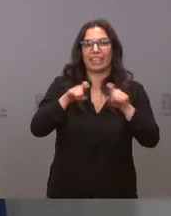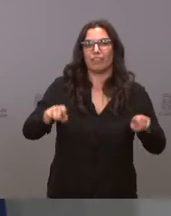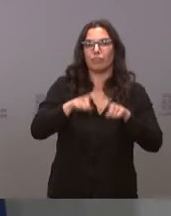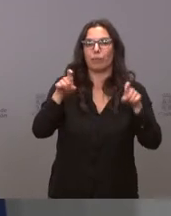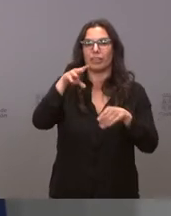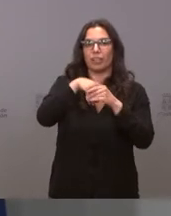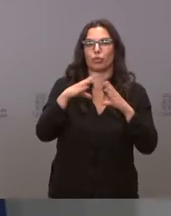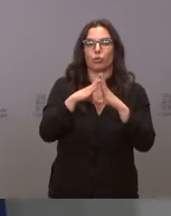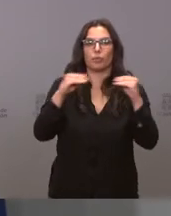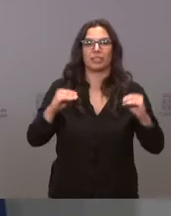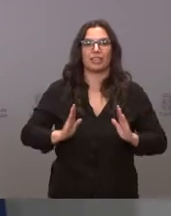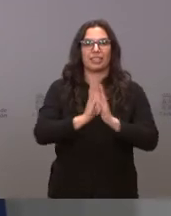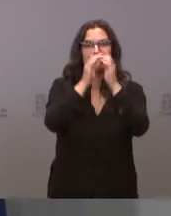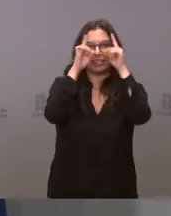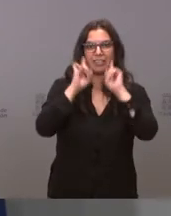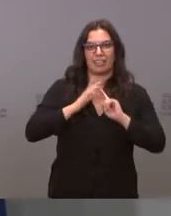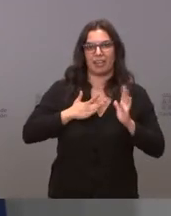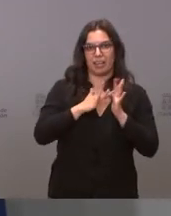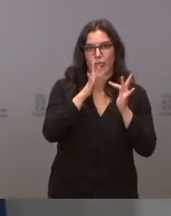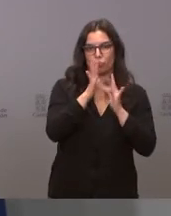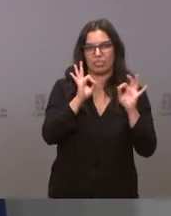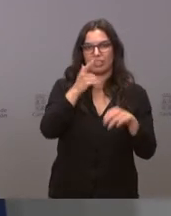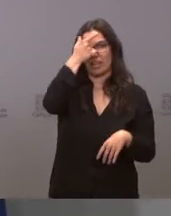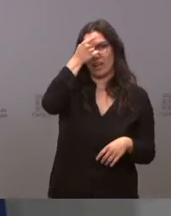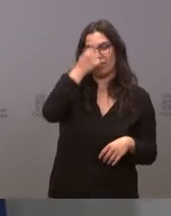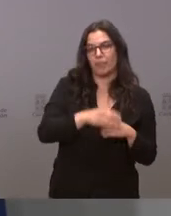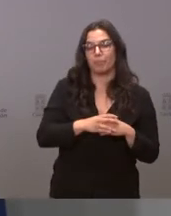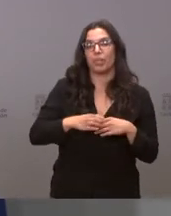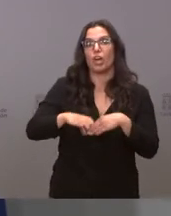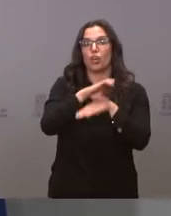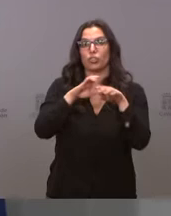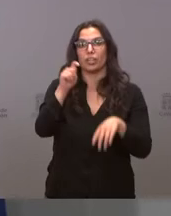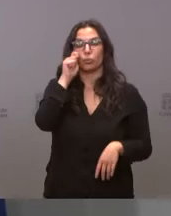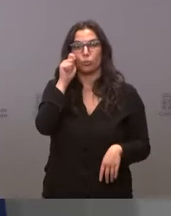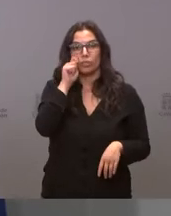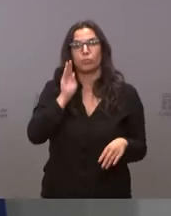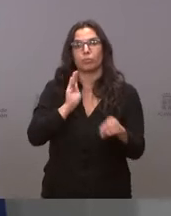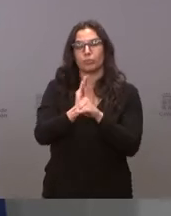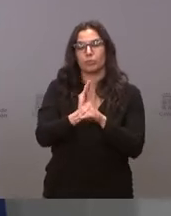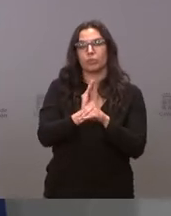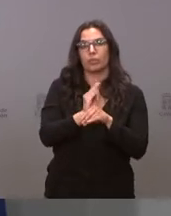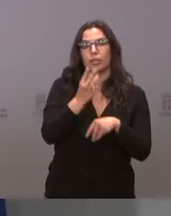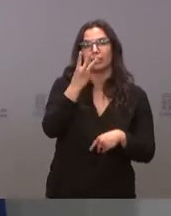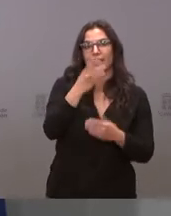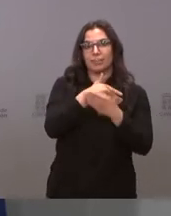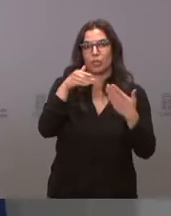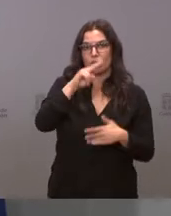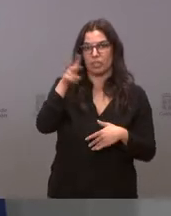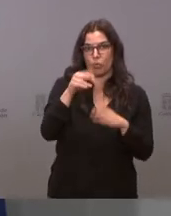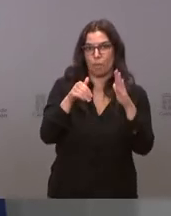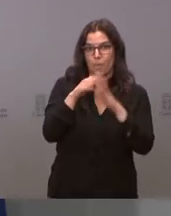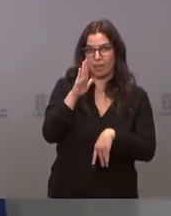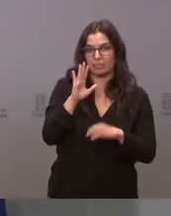Santa Teresa de Jesús de Ávila y la Consejería de Turismo destina más de 3 millones de euros